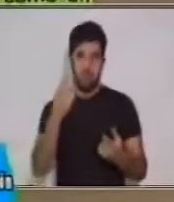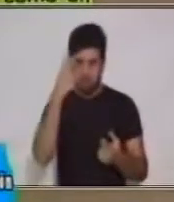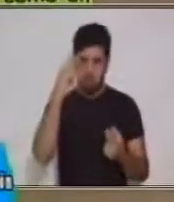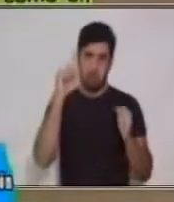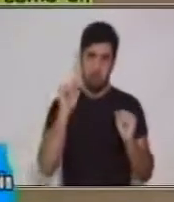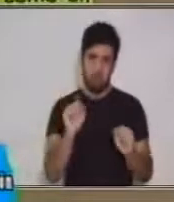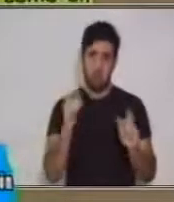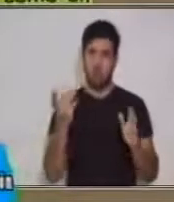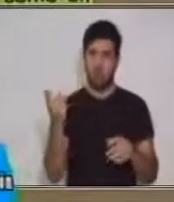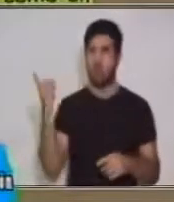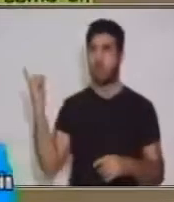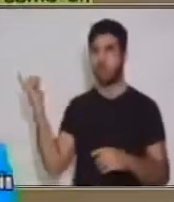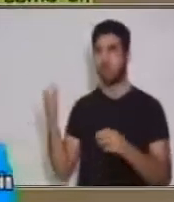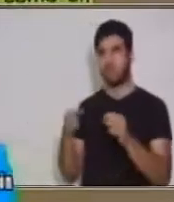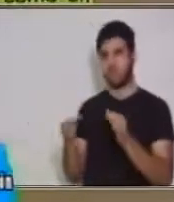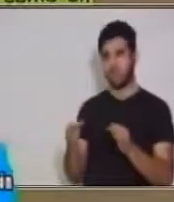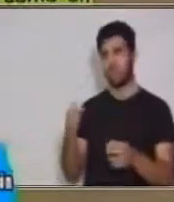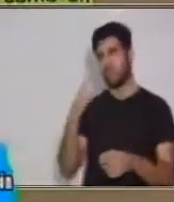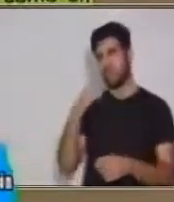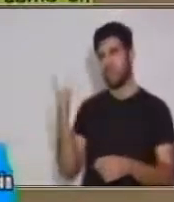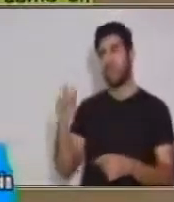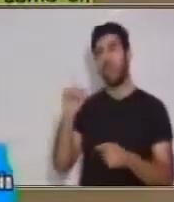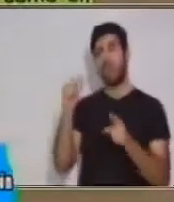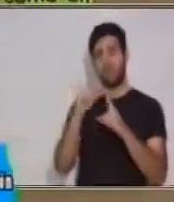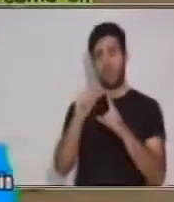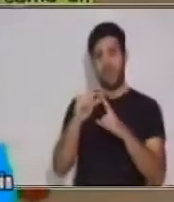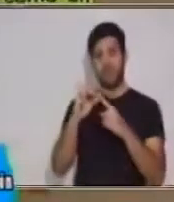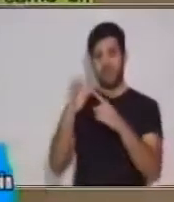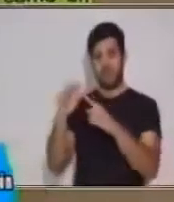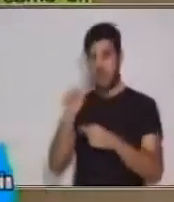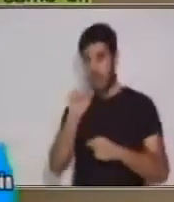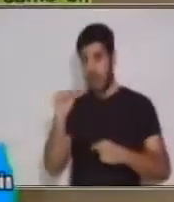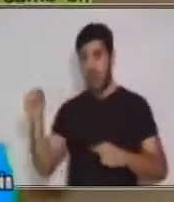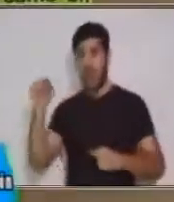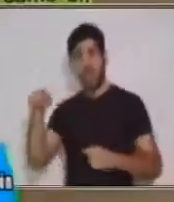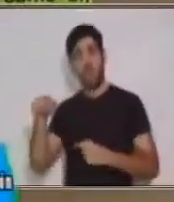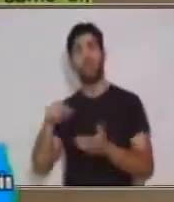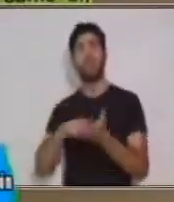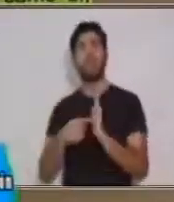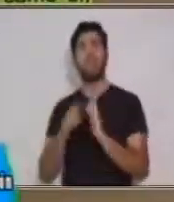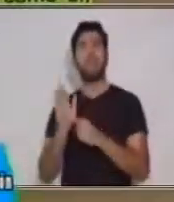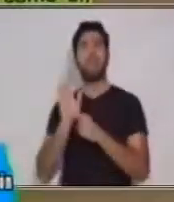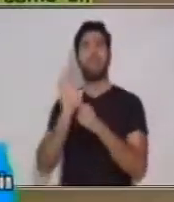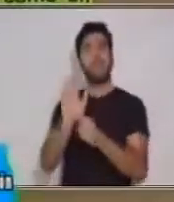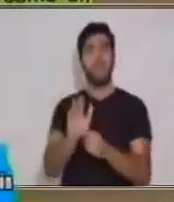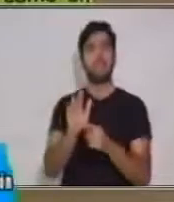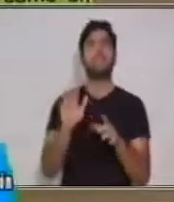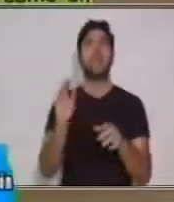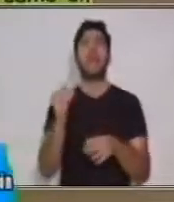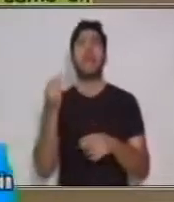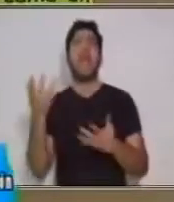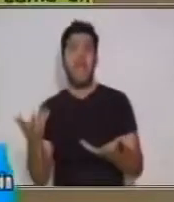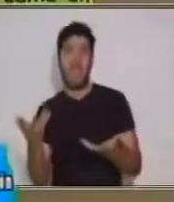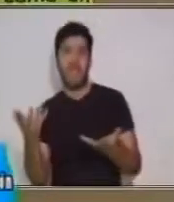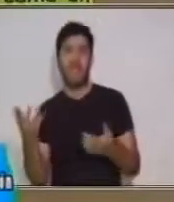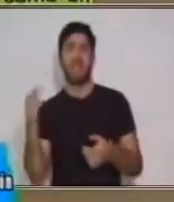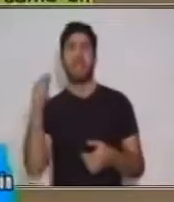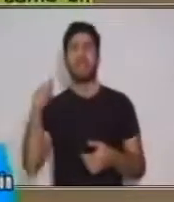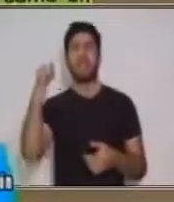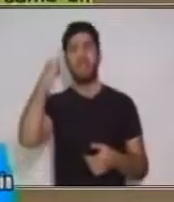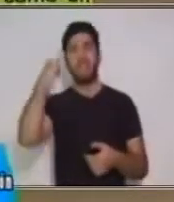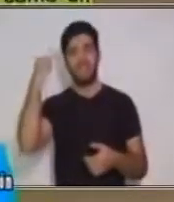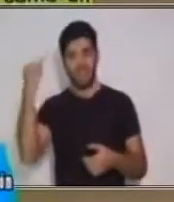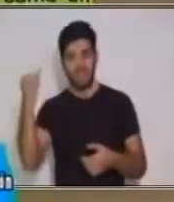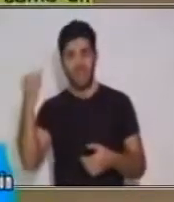acá tenemos otra palabrita, lo cual prueba, que la idea